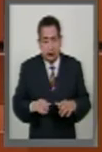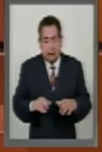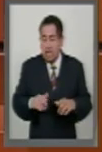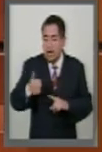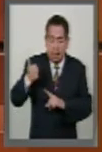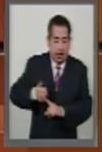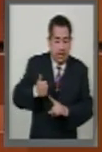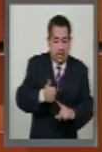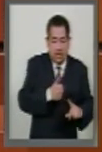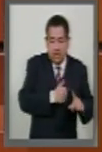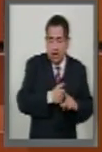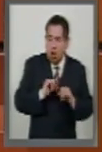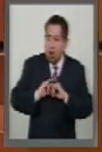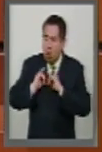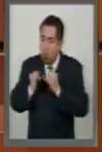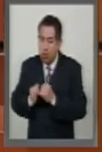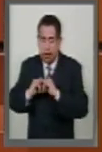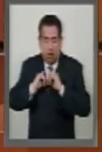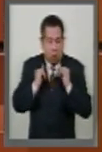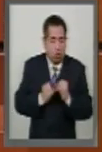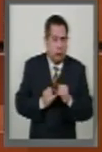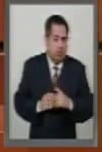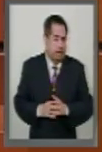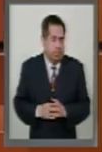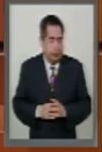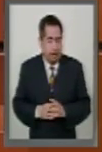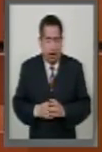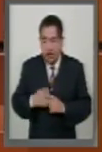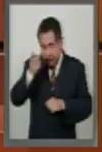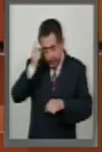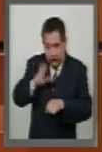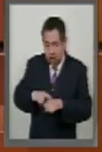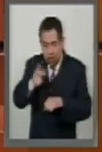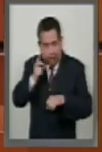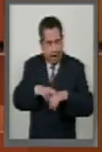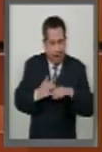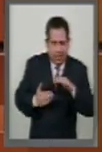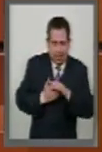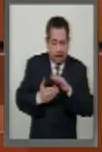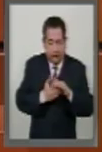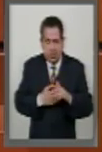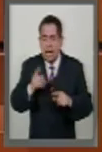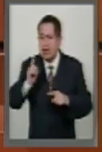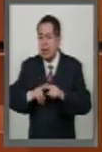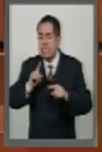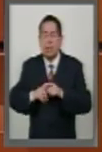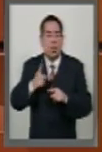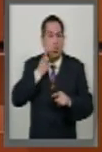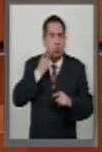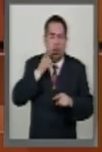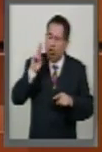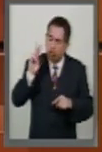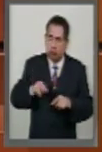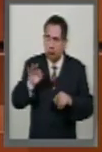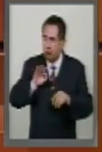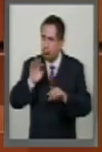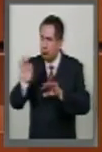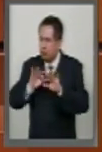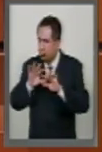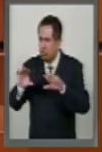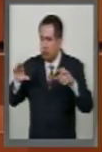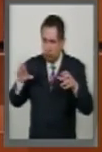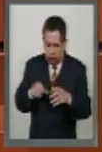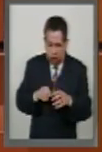respectivas juntas, directivas así como a los diputados que habrán de integrar la